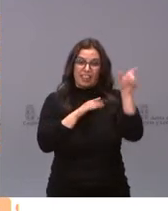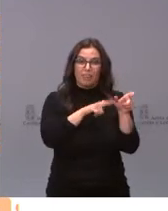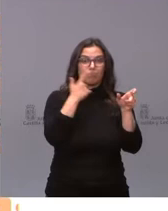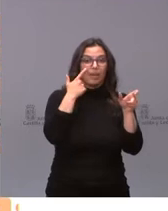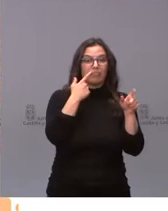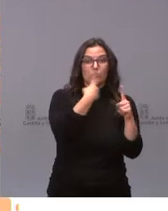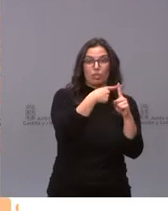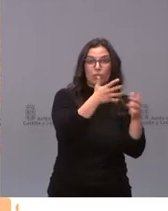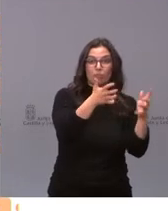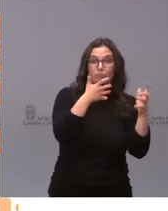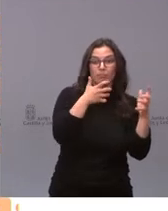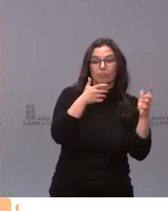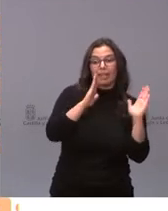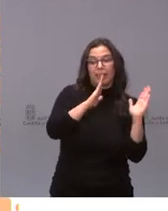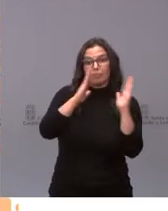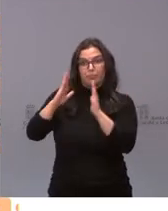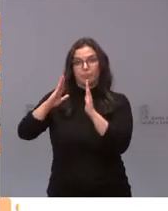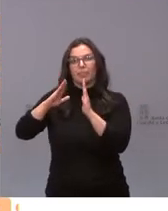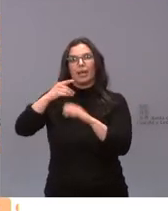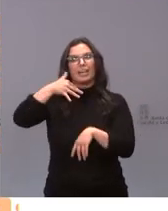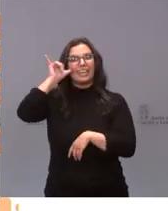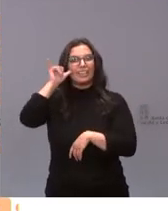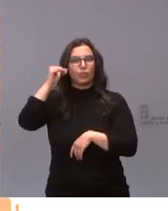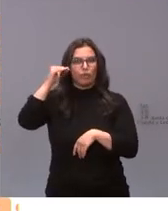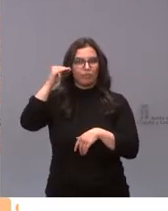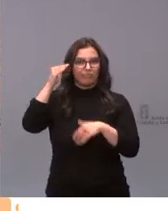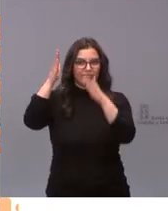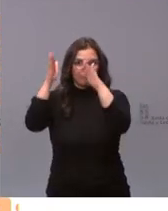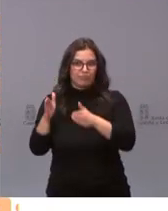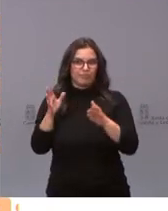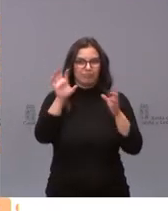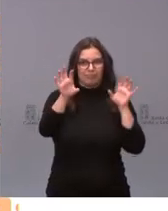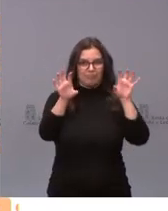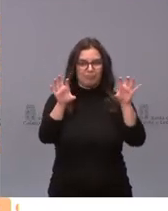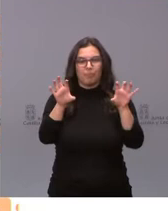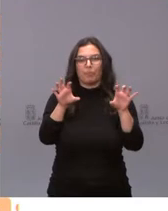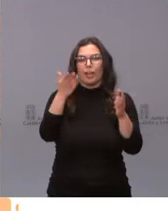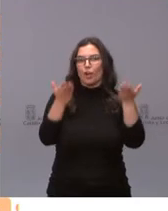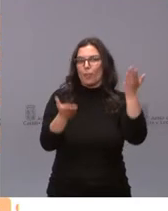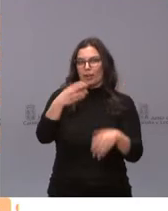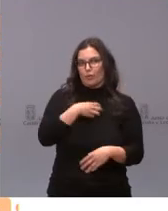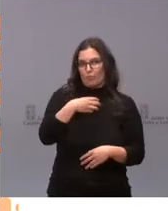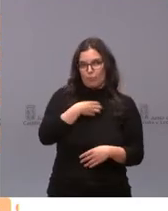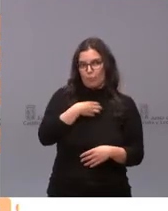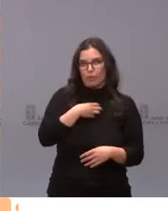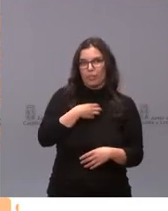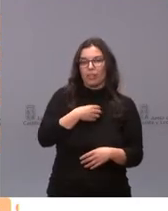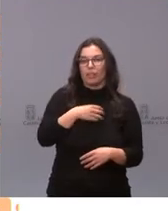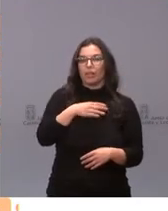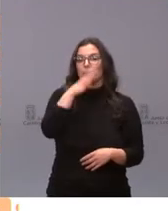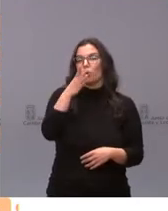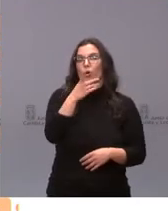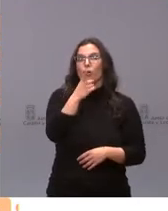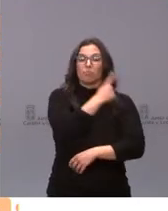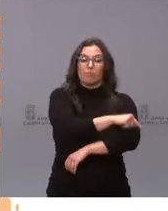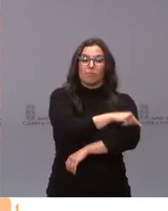cuáles son los riesgos de la vacuna. Evidentemente las cifras no son comparables, el riesgo de tener un efecto secundario muy